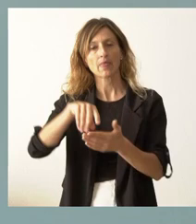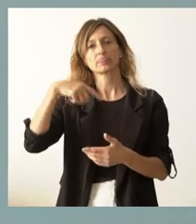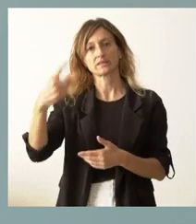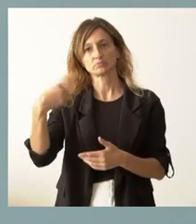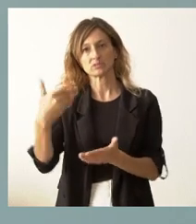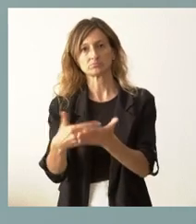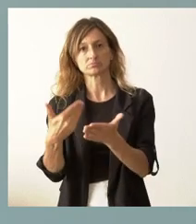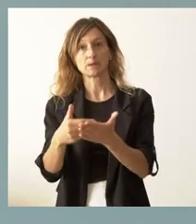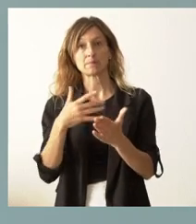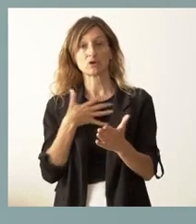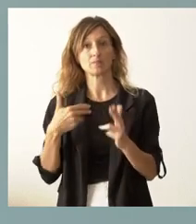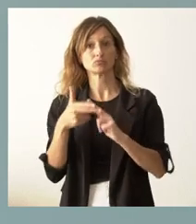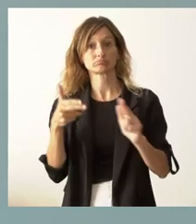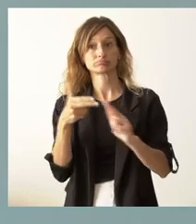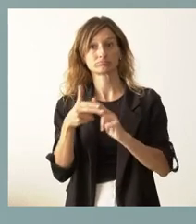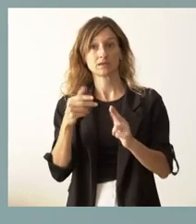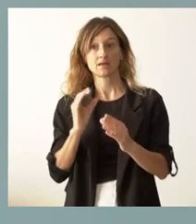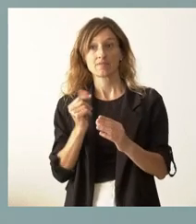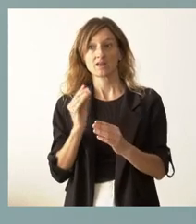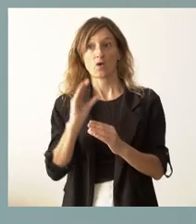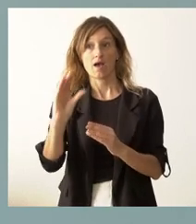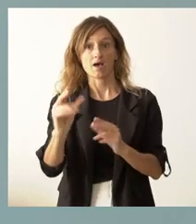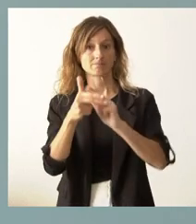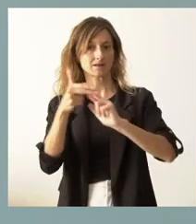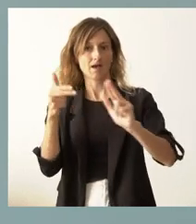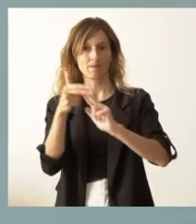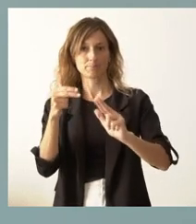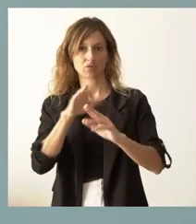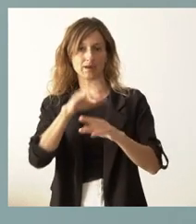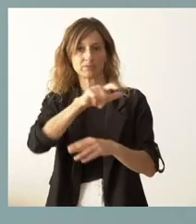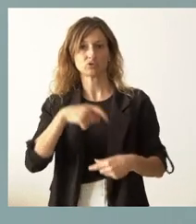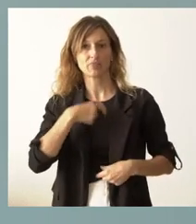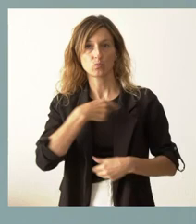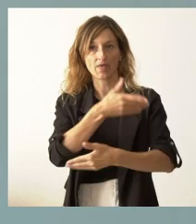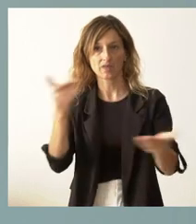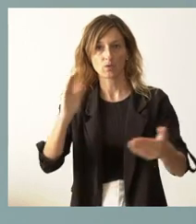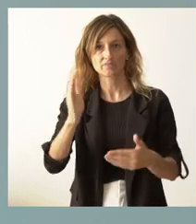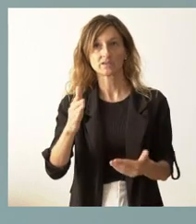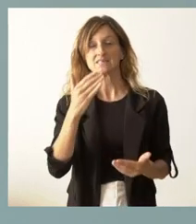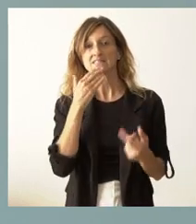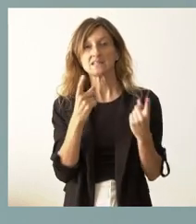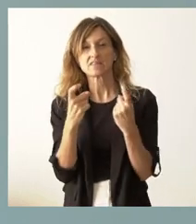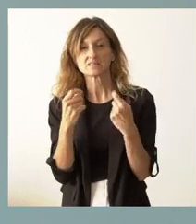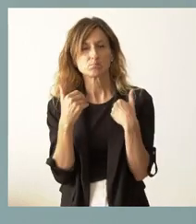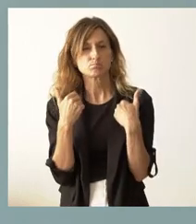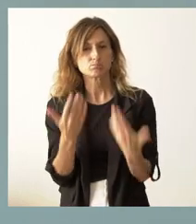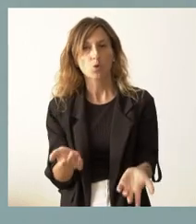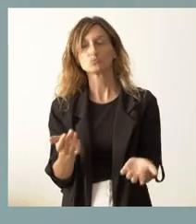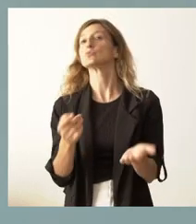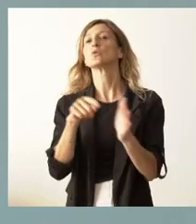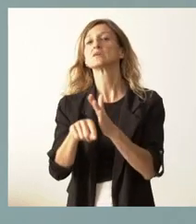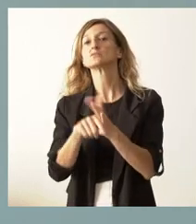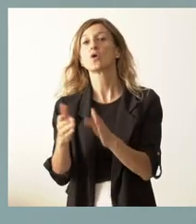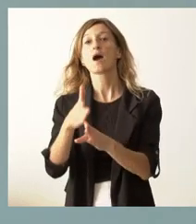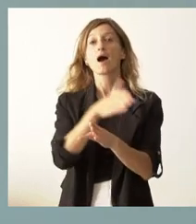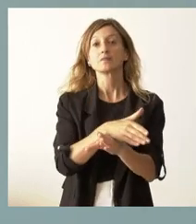acreditada. Pero queremos que los recursos, los dineros lleguen lo antes posible para el conjunto de los ciudadanos. Pero por si alguien lo necesita, incluso antes de esta tramitación, que es